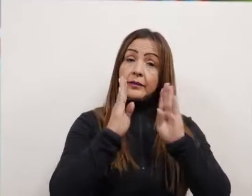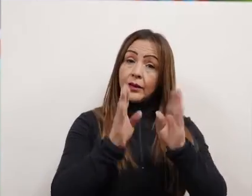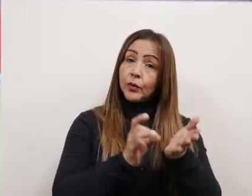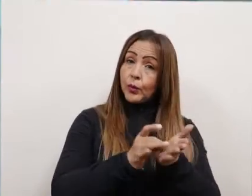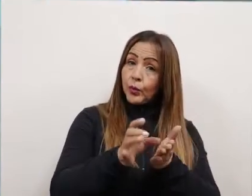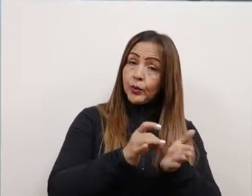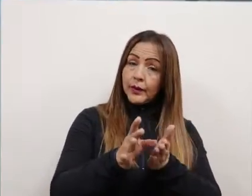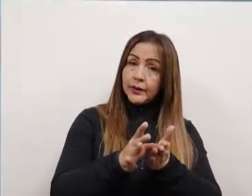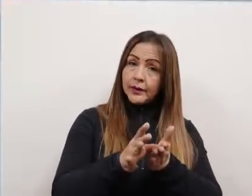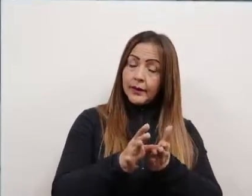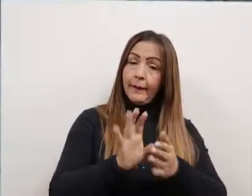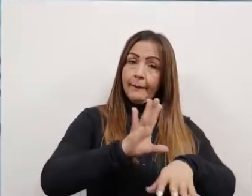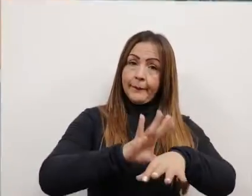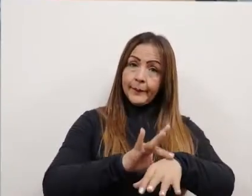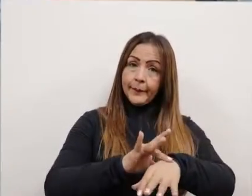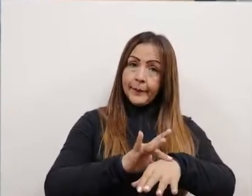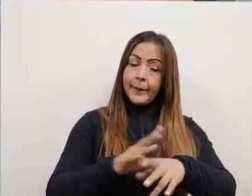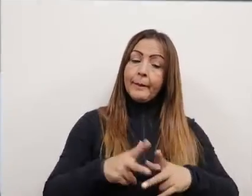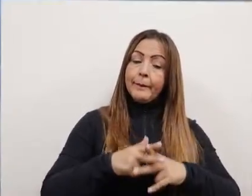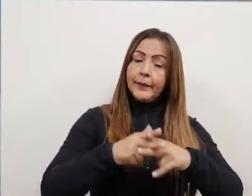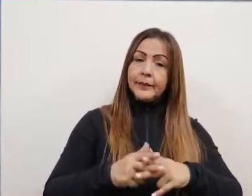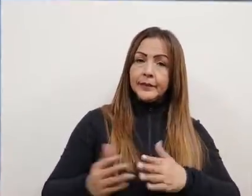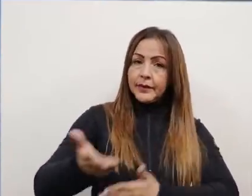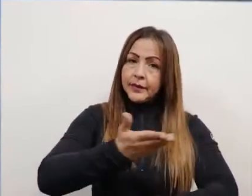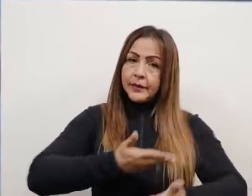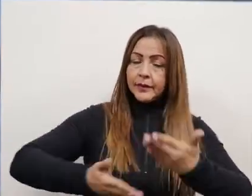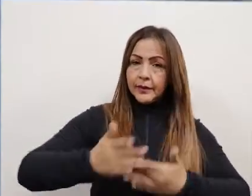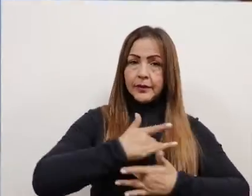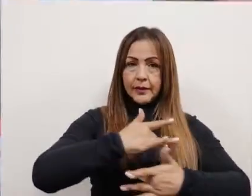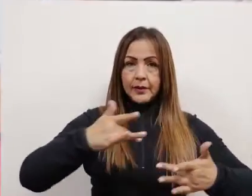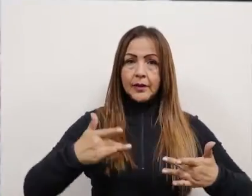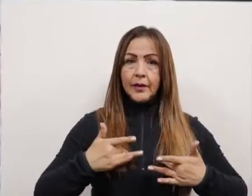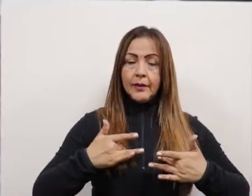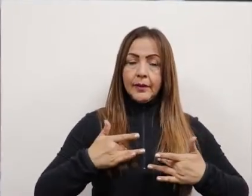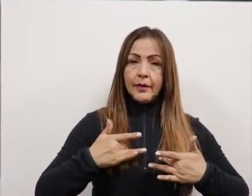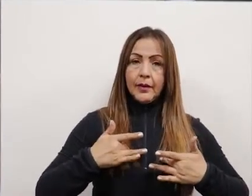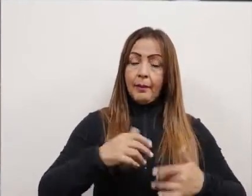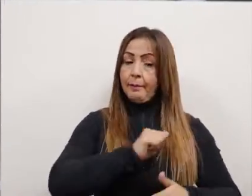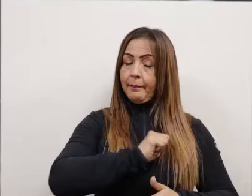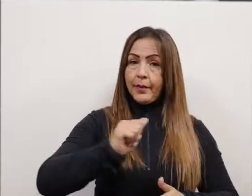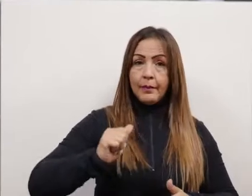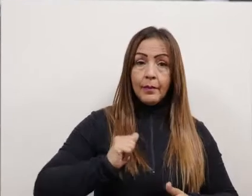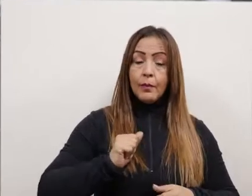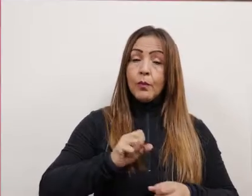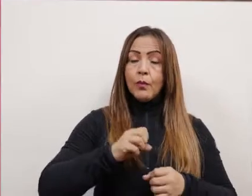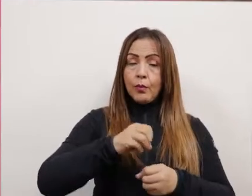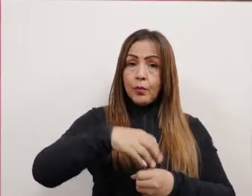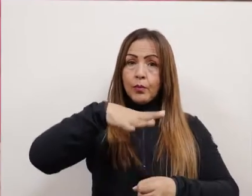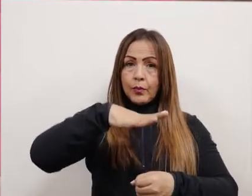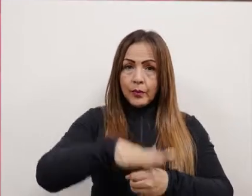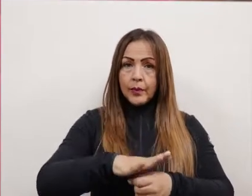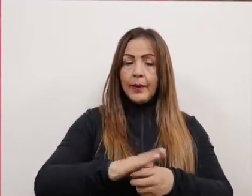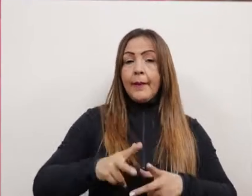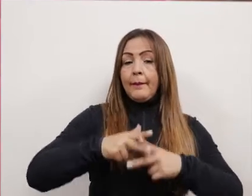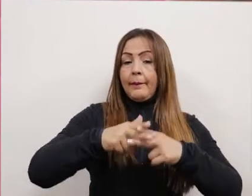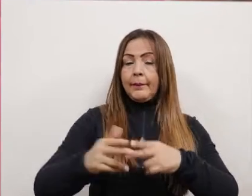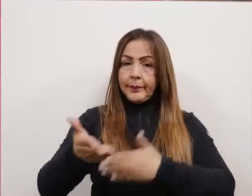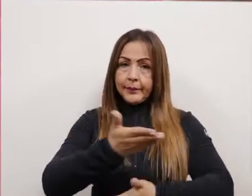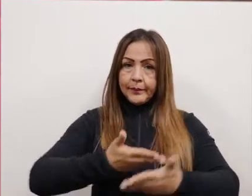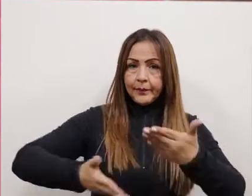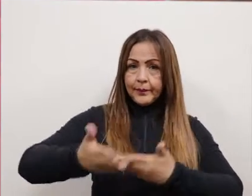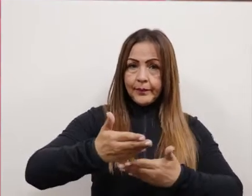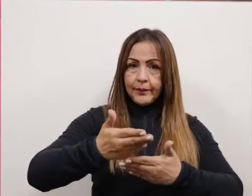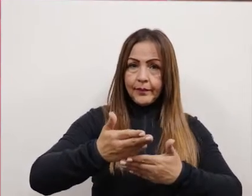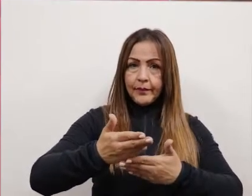Para atender la emergencia sanitaria en el contexto de la prestación de servicios de salud, la red privada de la ciudad y la red pública de